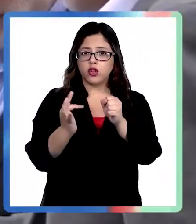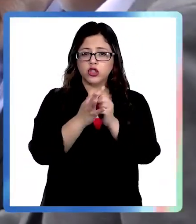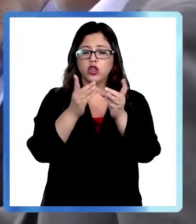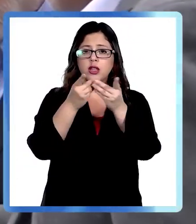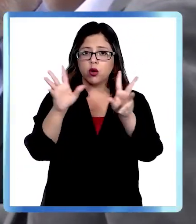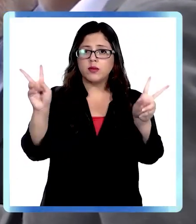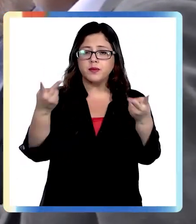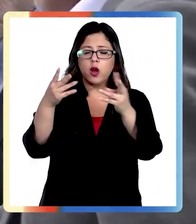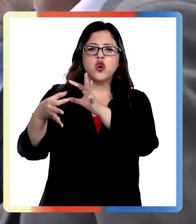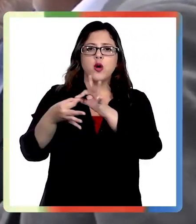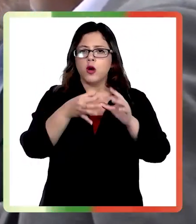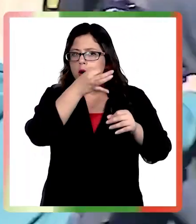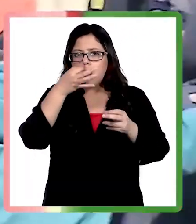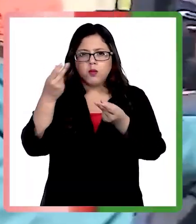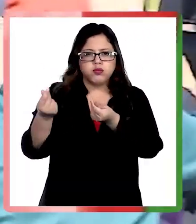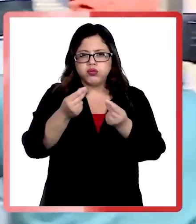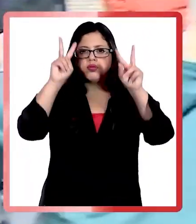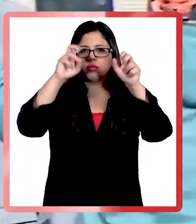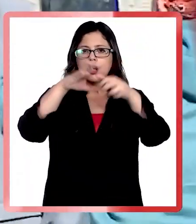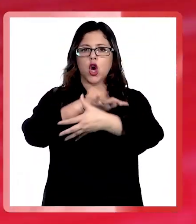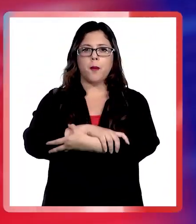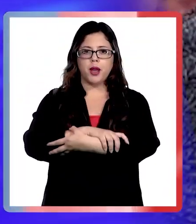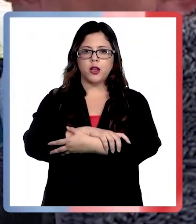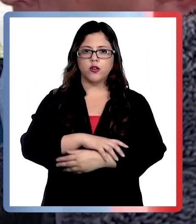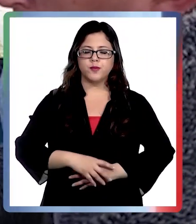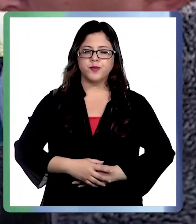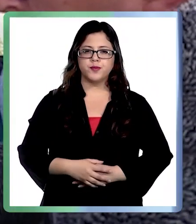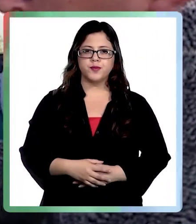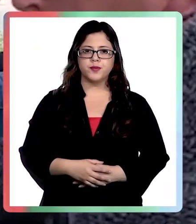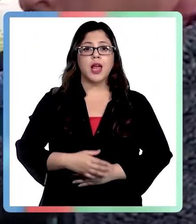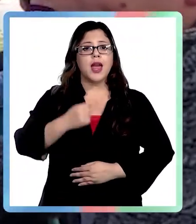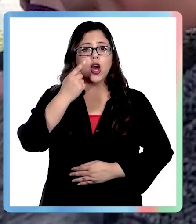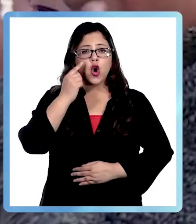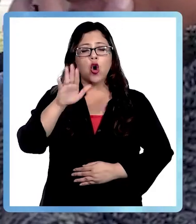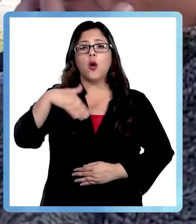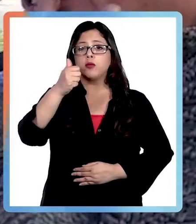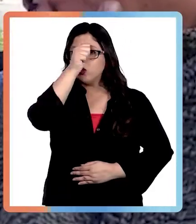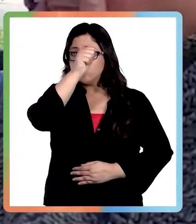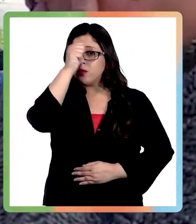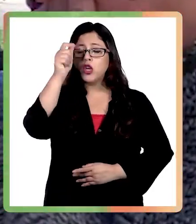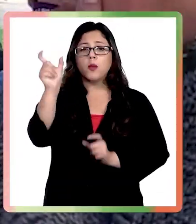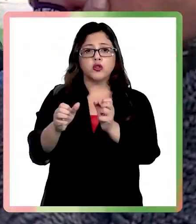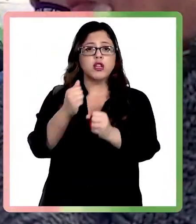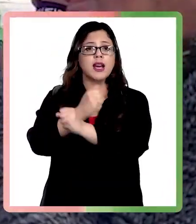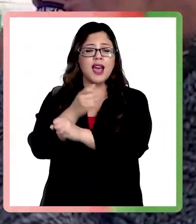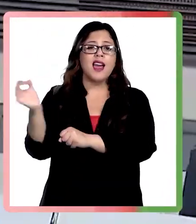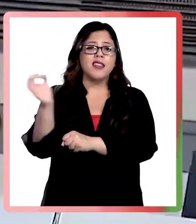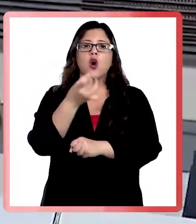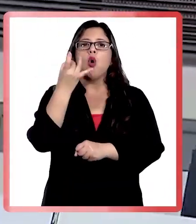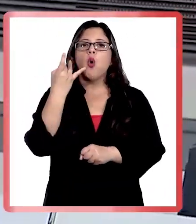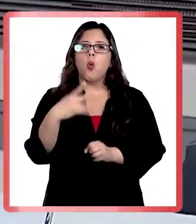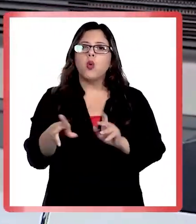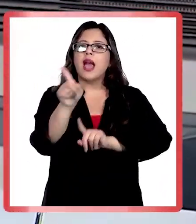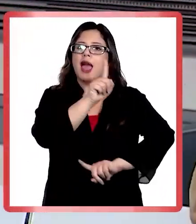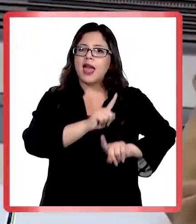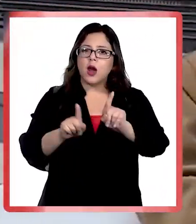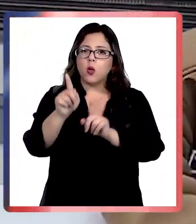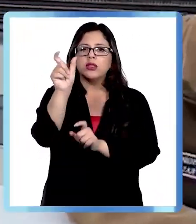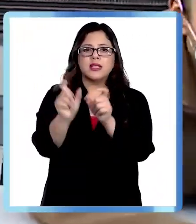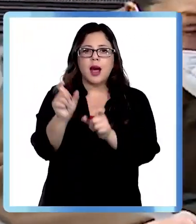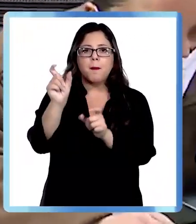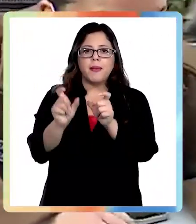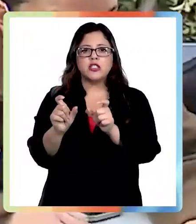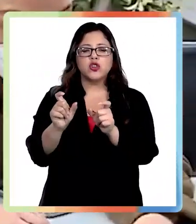escándalo de corrupción conocido como Caso Convenios. Y atención, el próximo domingo Carabineros aclaró que la única excusa que los